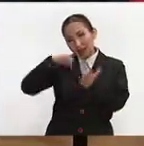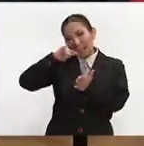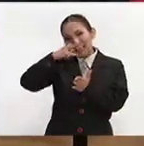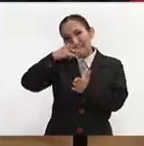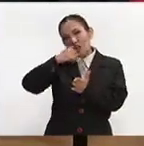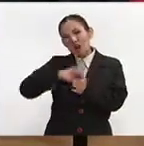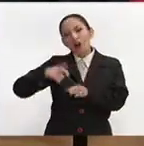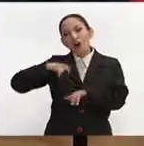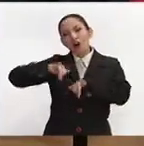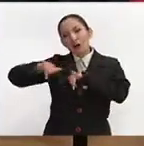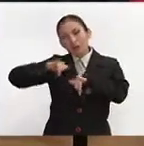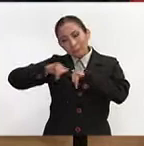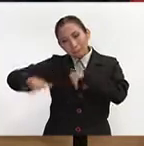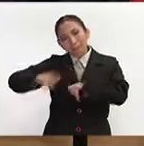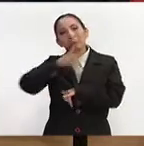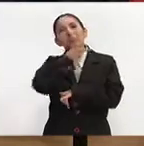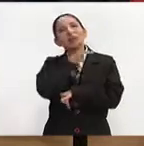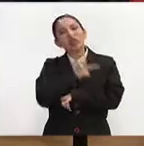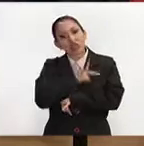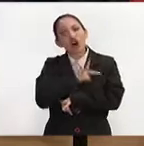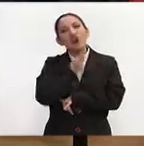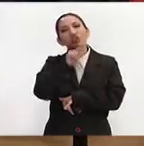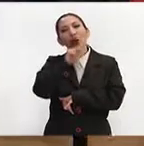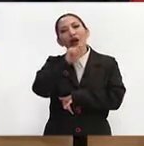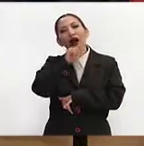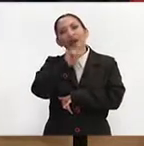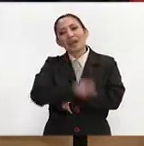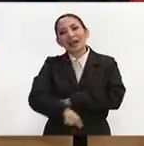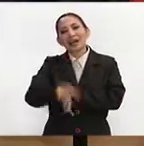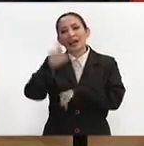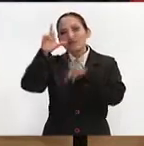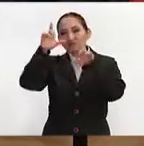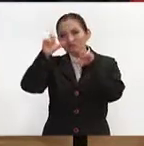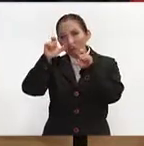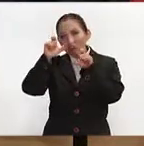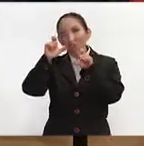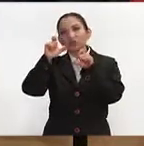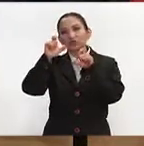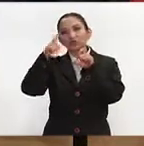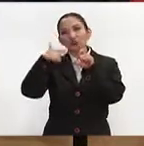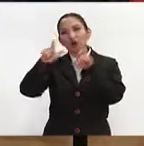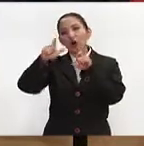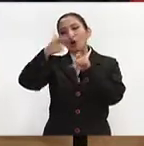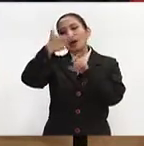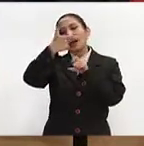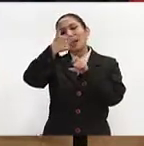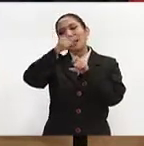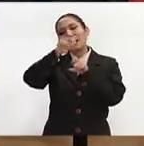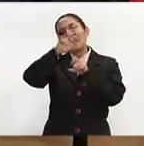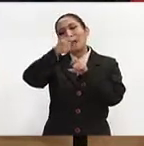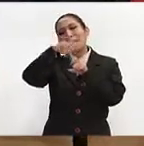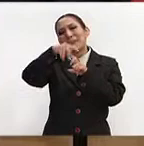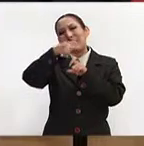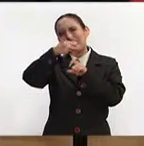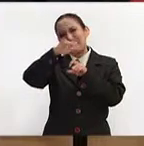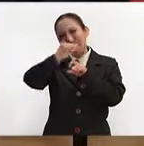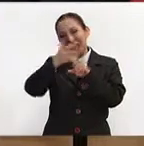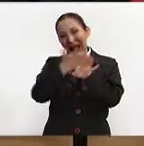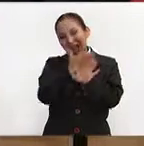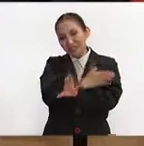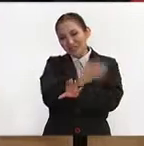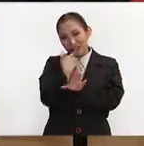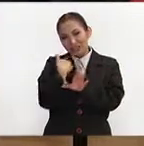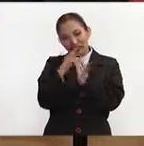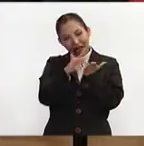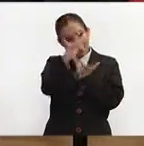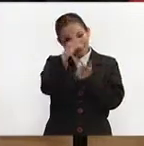geofísica, geología, petrolera, topografía y fotogramétrica. Ingeniero, muchas gracias antes que nada por